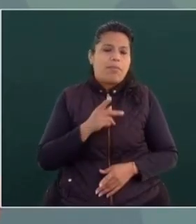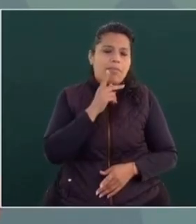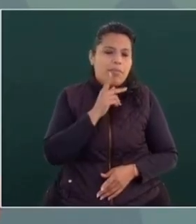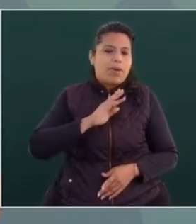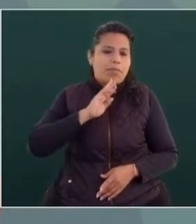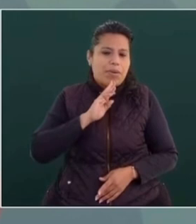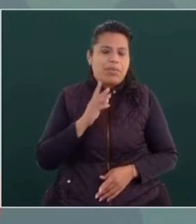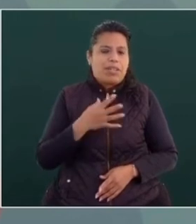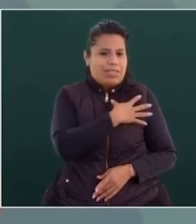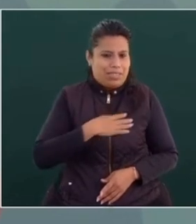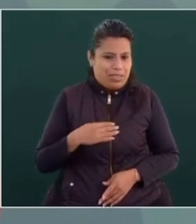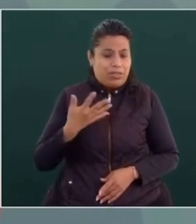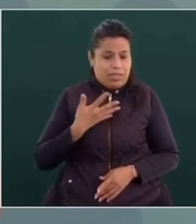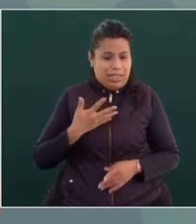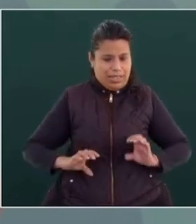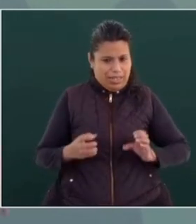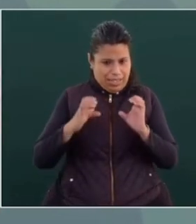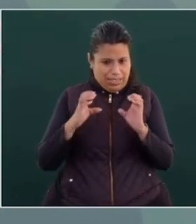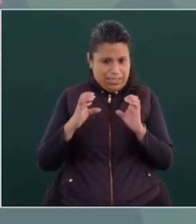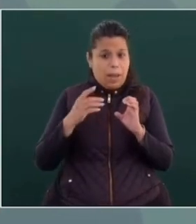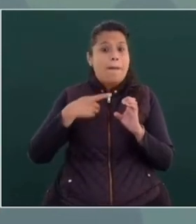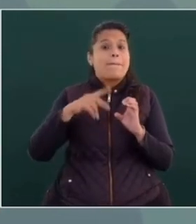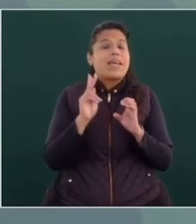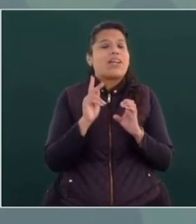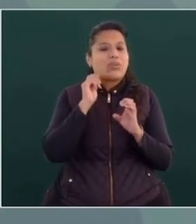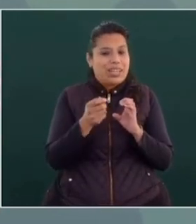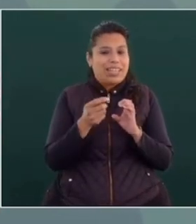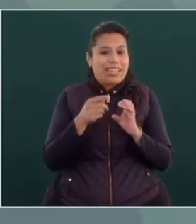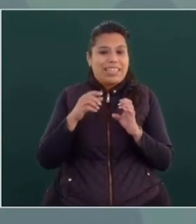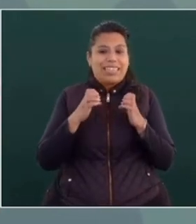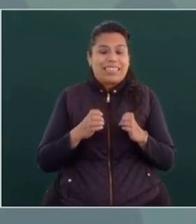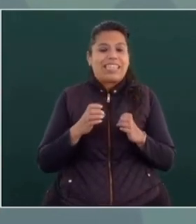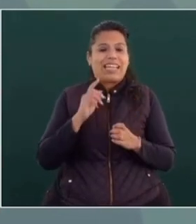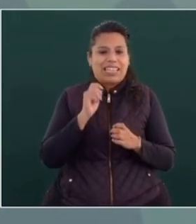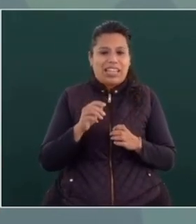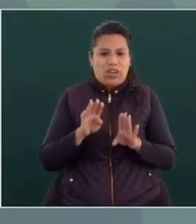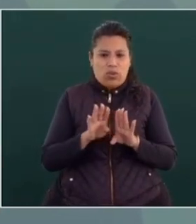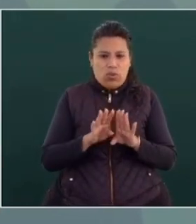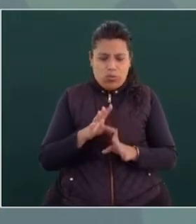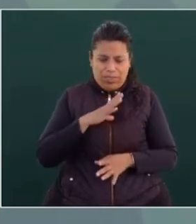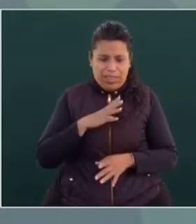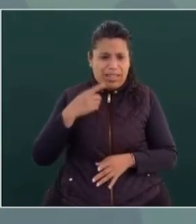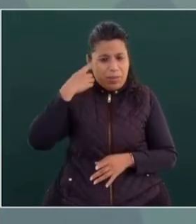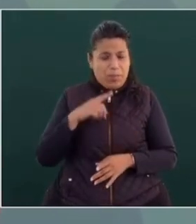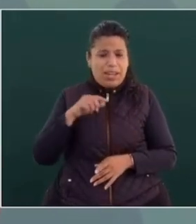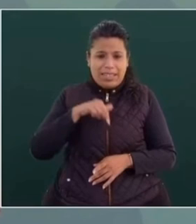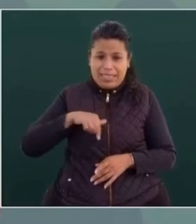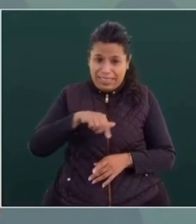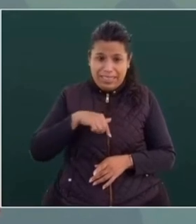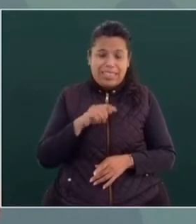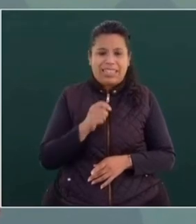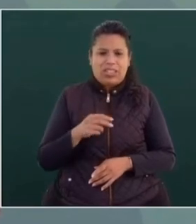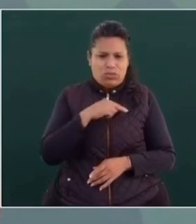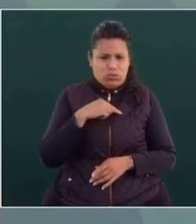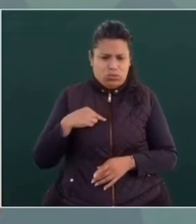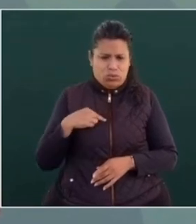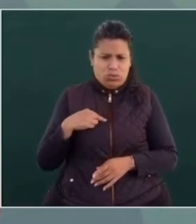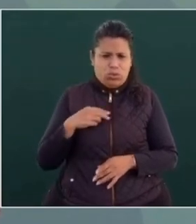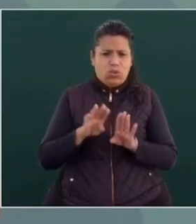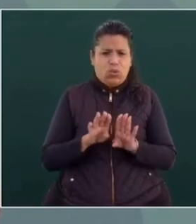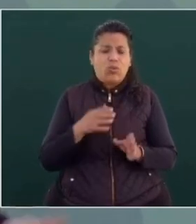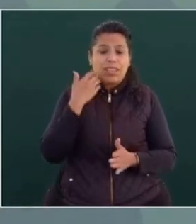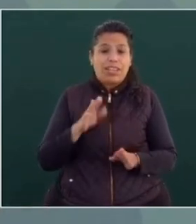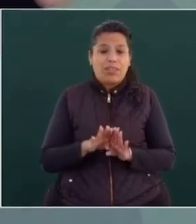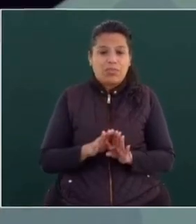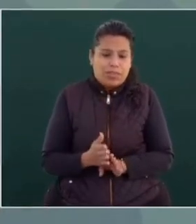tienen niñas, niños con cáncer, pero están manteniendo esas organizaciones para que nosotros demos marcha